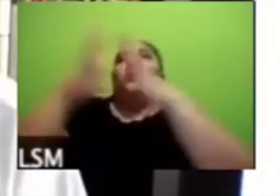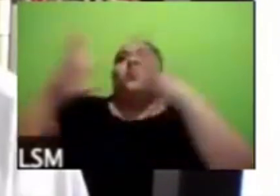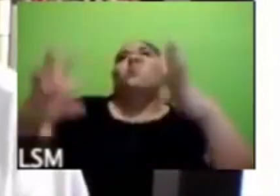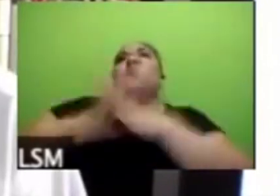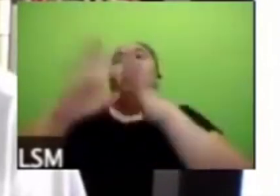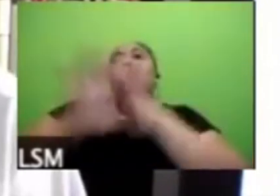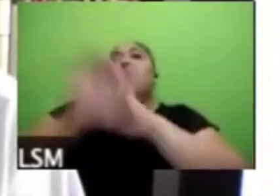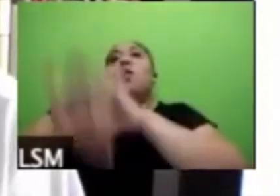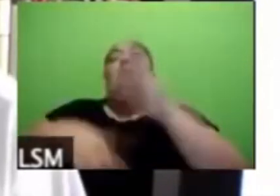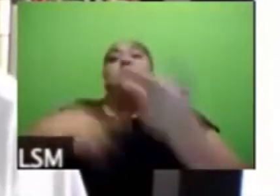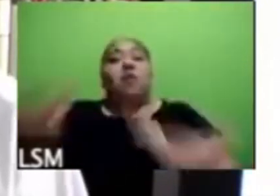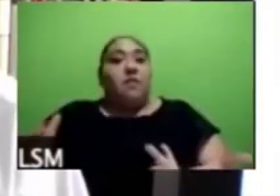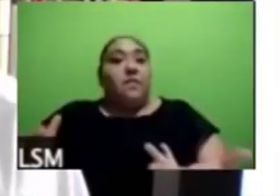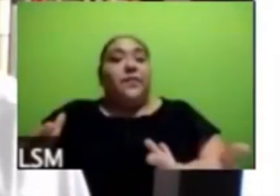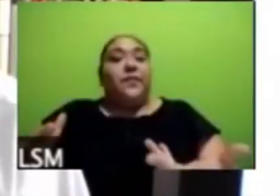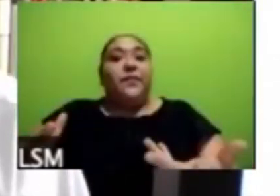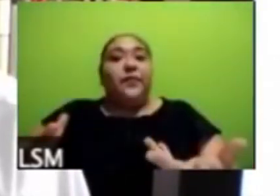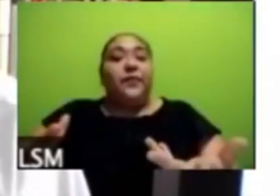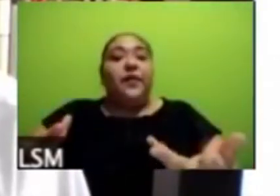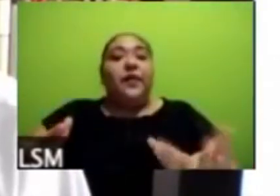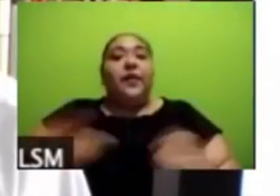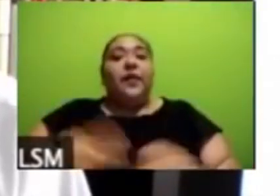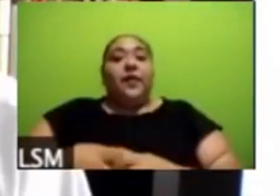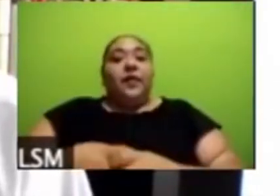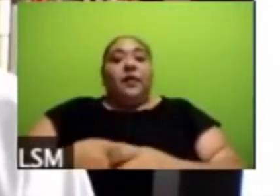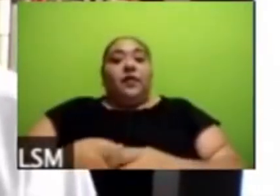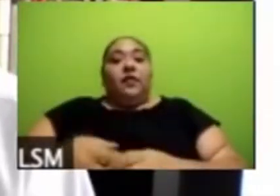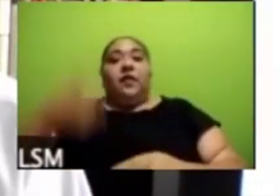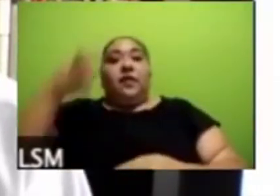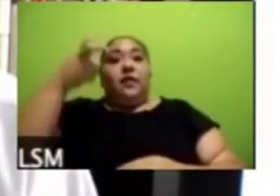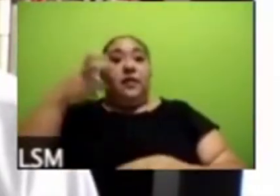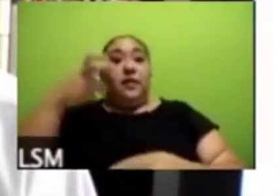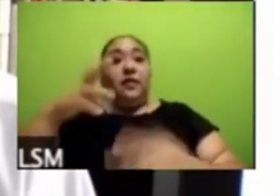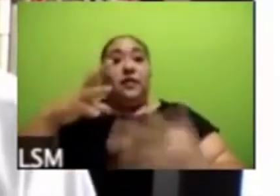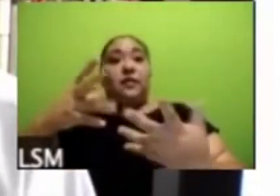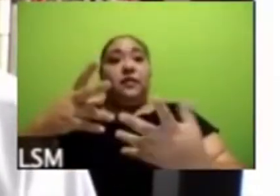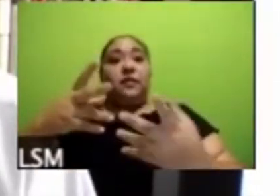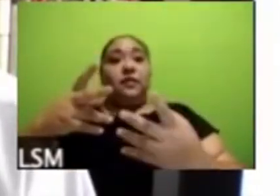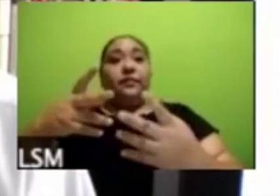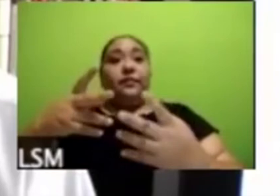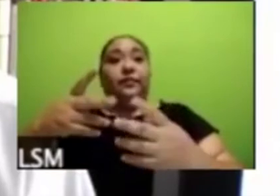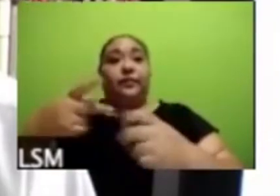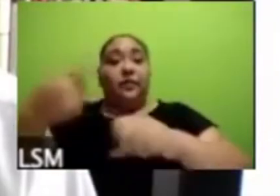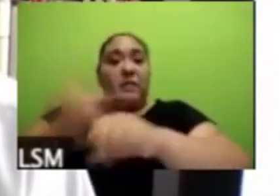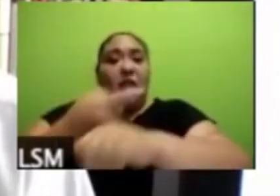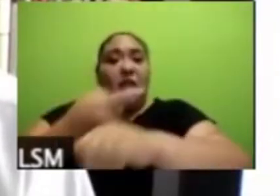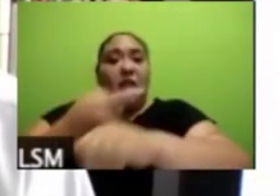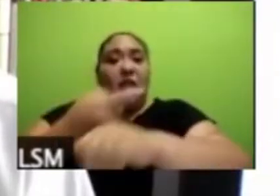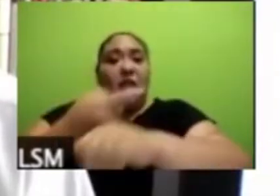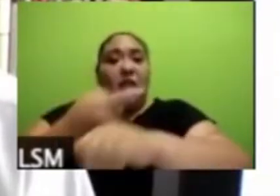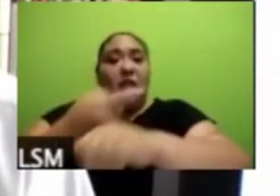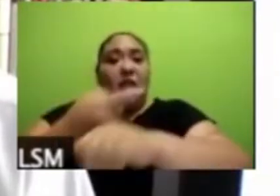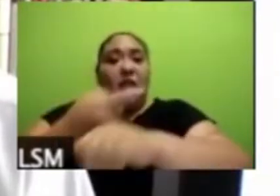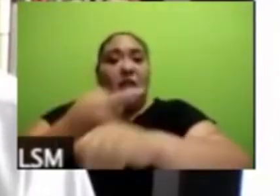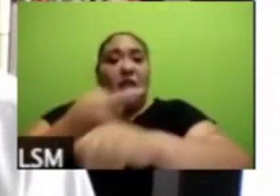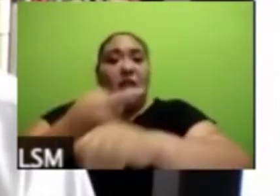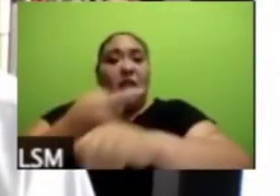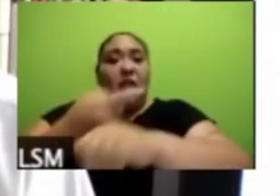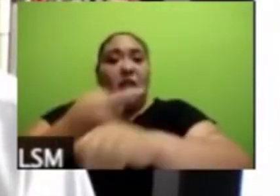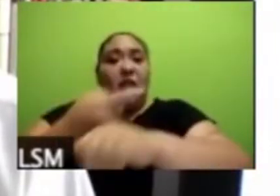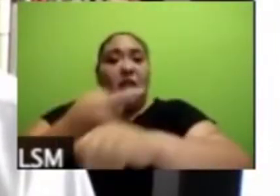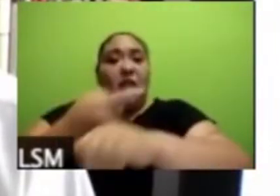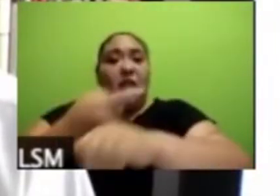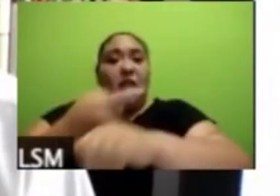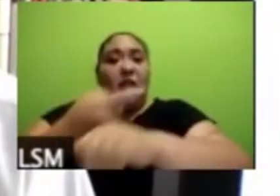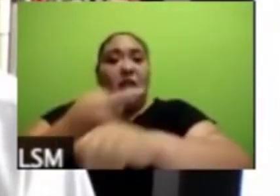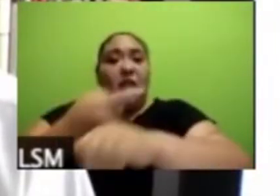bajo esa misma lógica lo que plantea es que después de una pandemia como esta tendremos que repensar en una